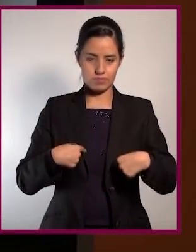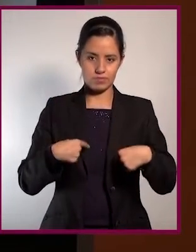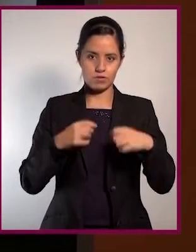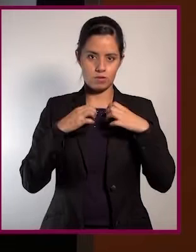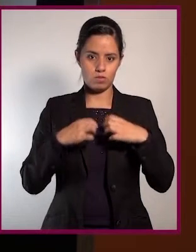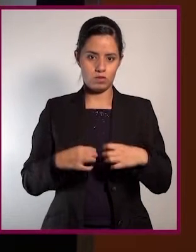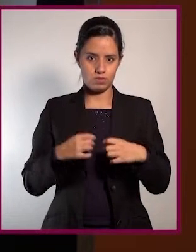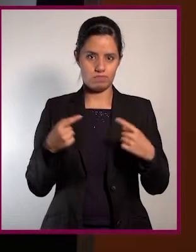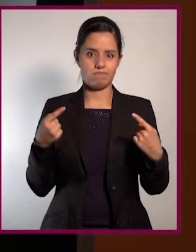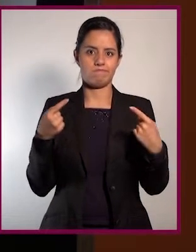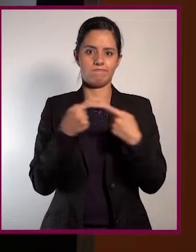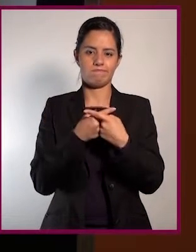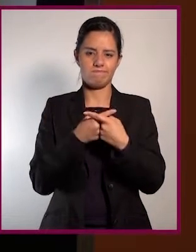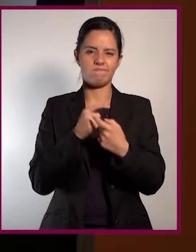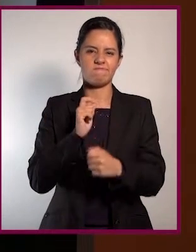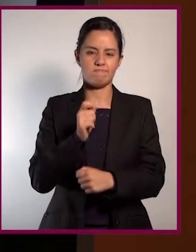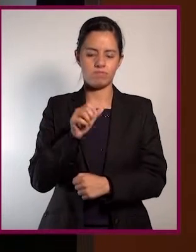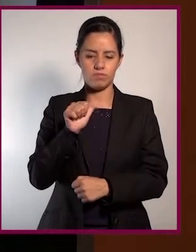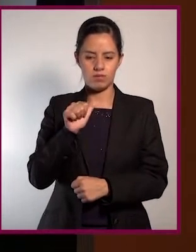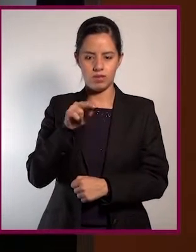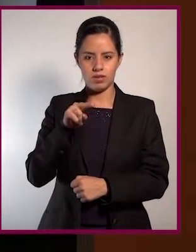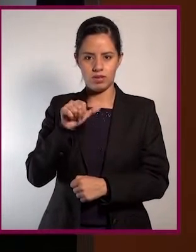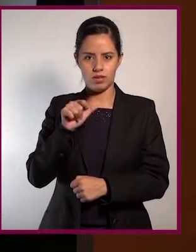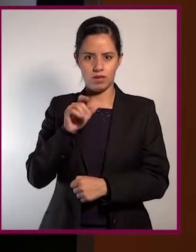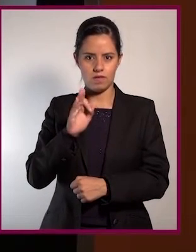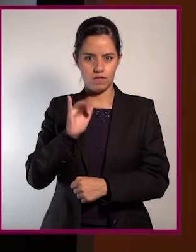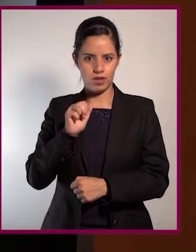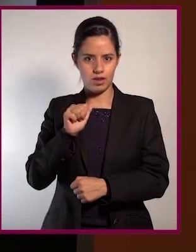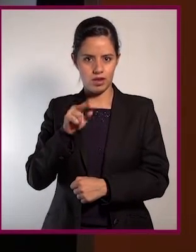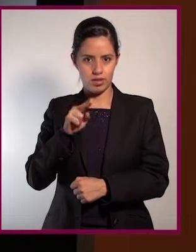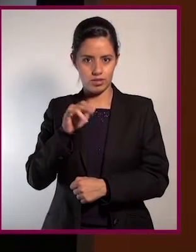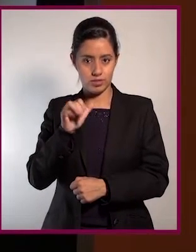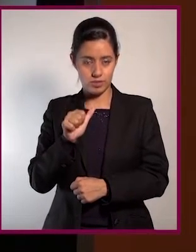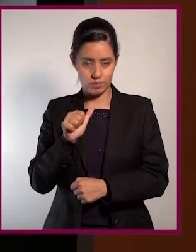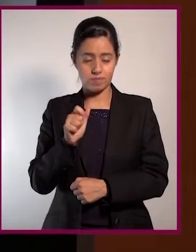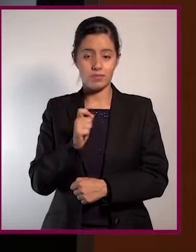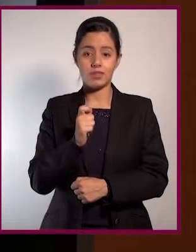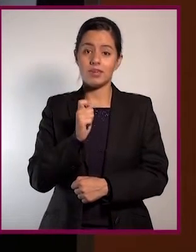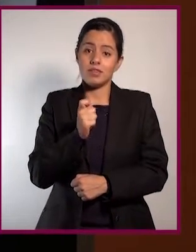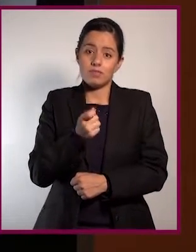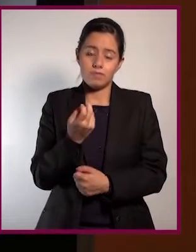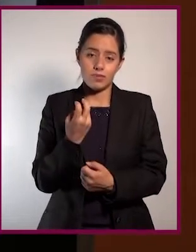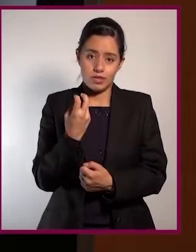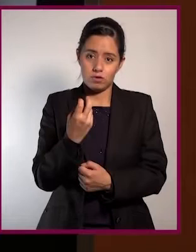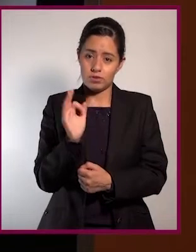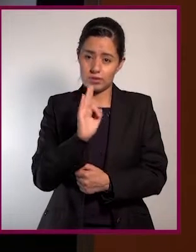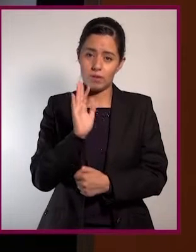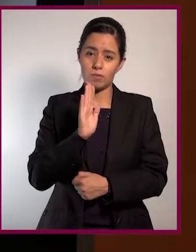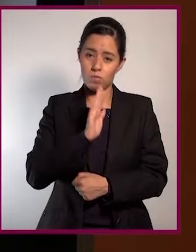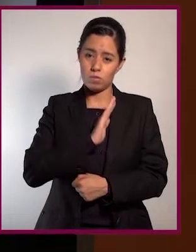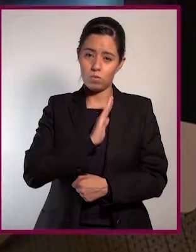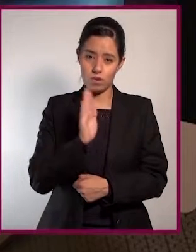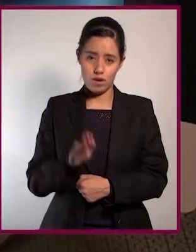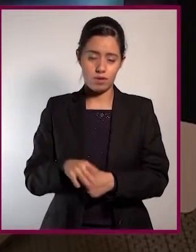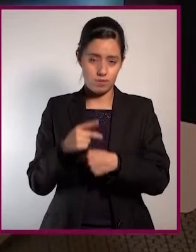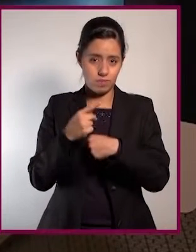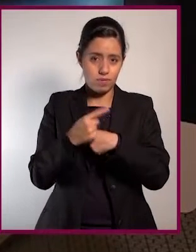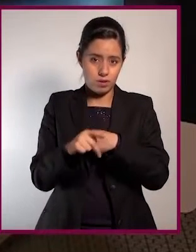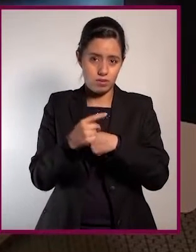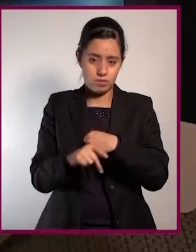proceso de hiperreactividad que se llama anapilaxia. Y ese es un proceso que puede incluso llevar a la muerte.